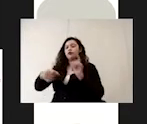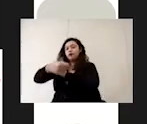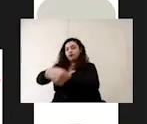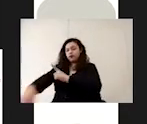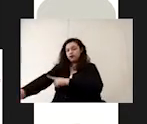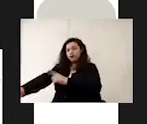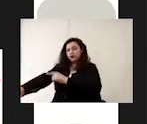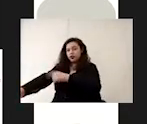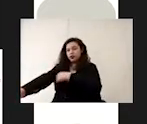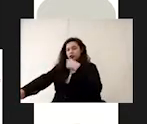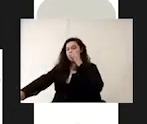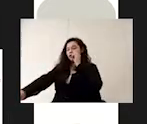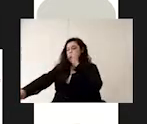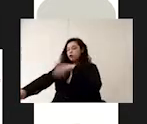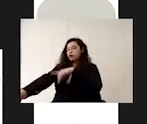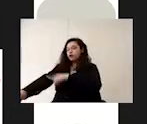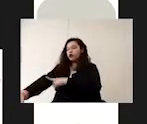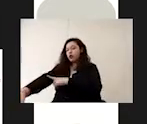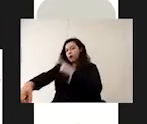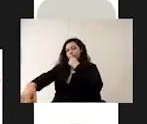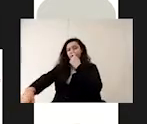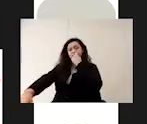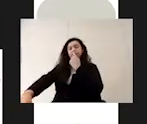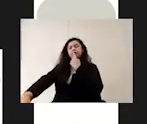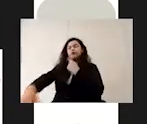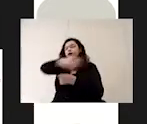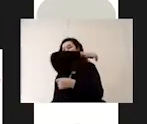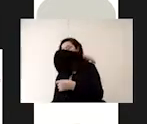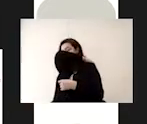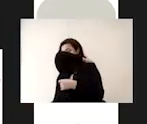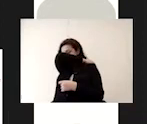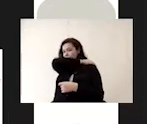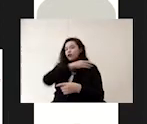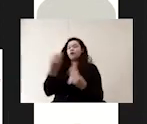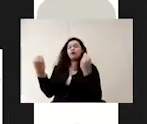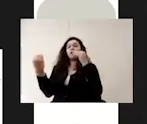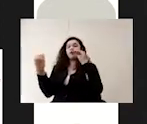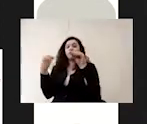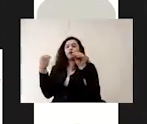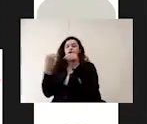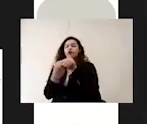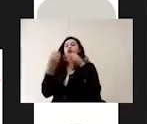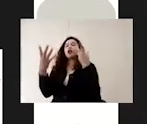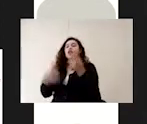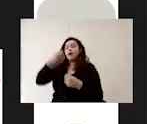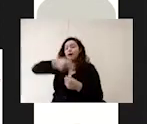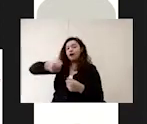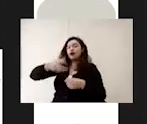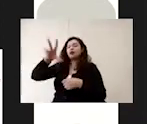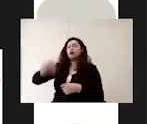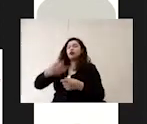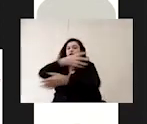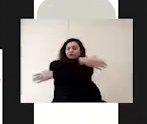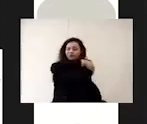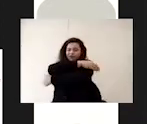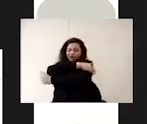brazo cubriendo nariz y boca no saludar de beso ni de mano y evitar los abrazos porque se